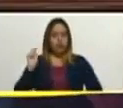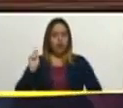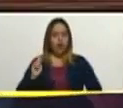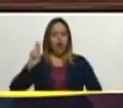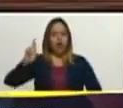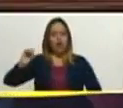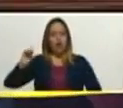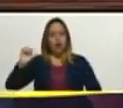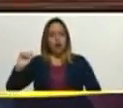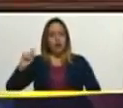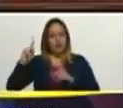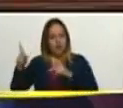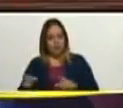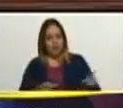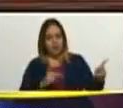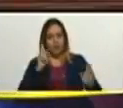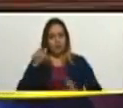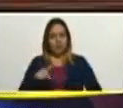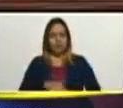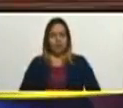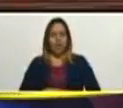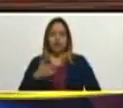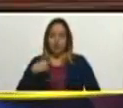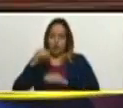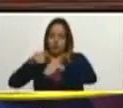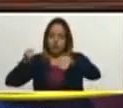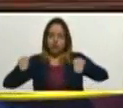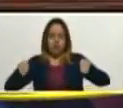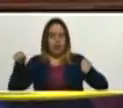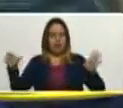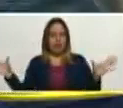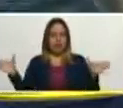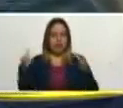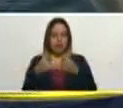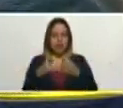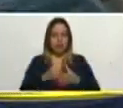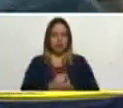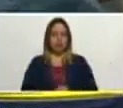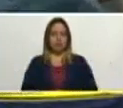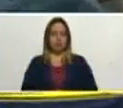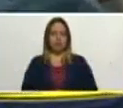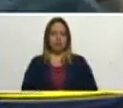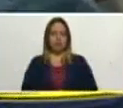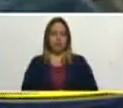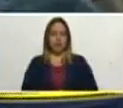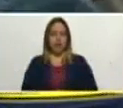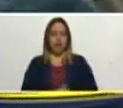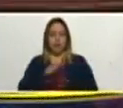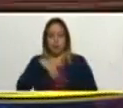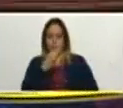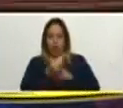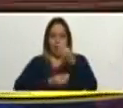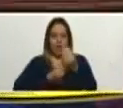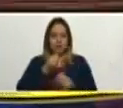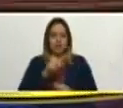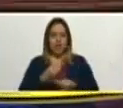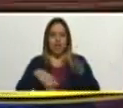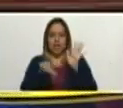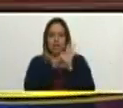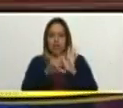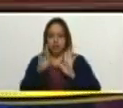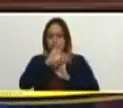bienvenido, igualmente, he convocado a esta reunión para cumplir el mandato